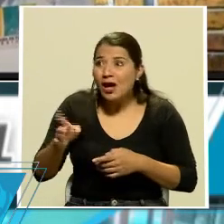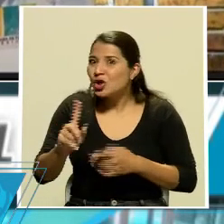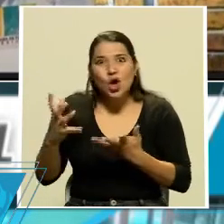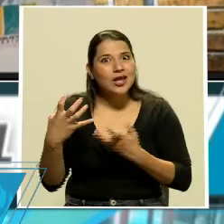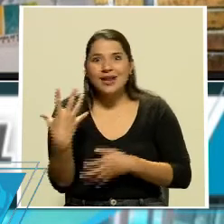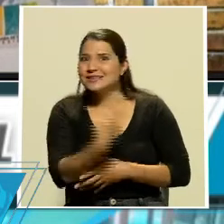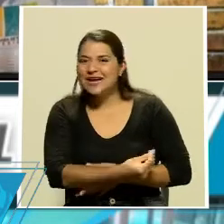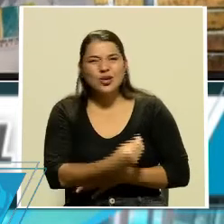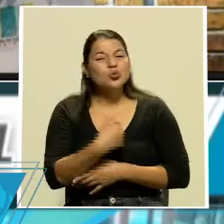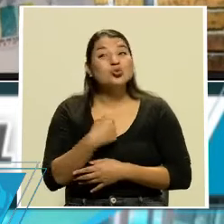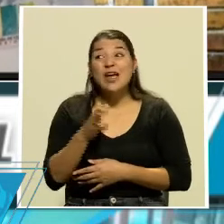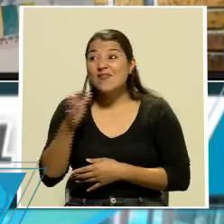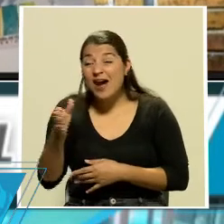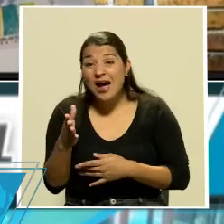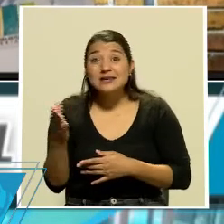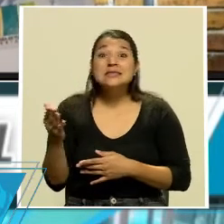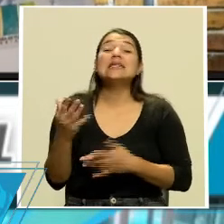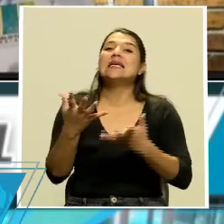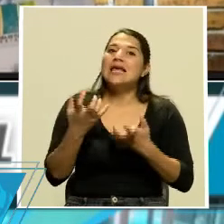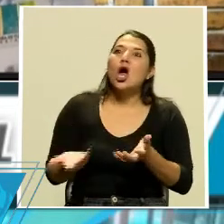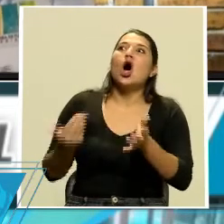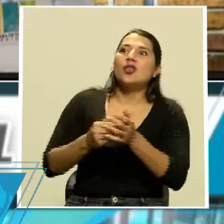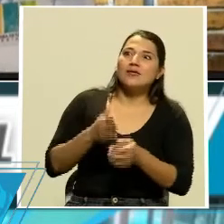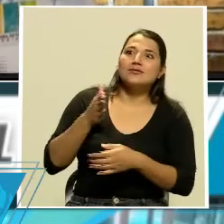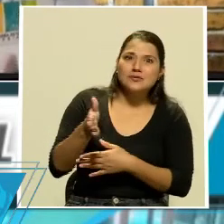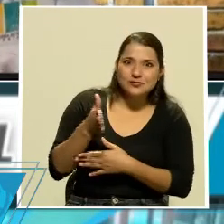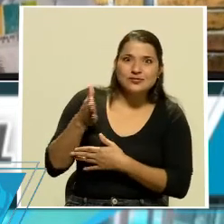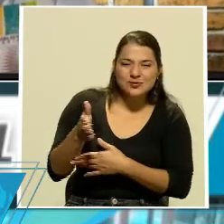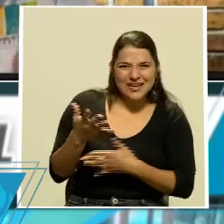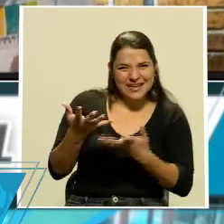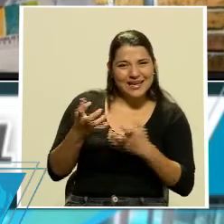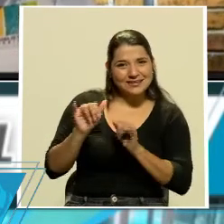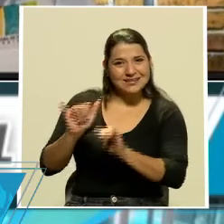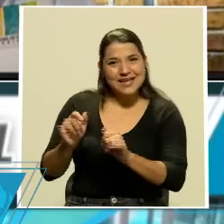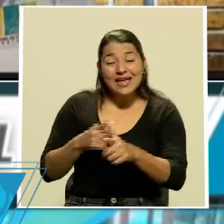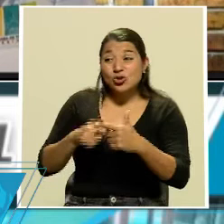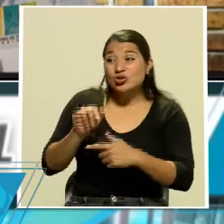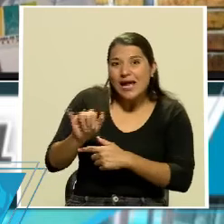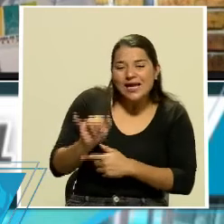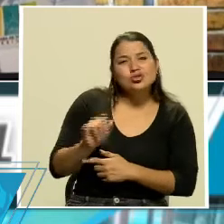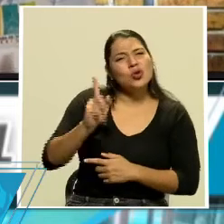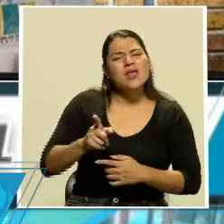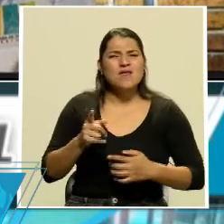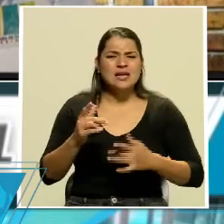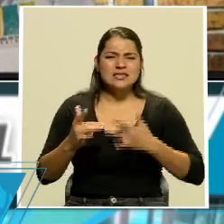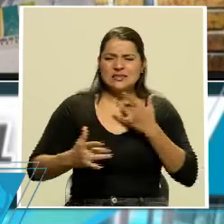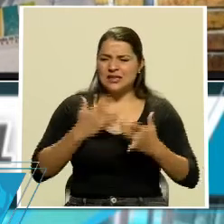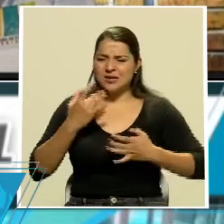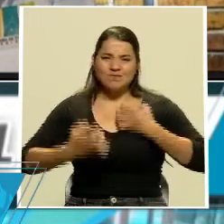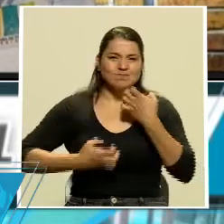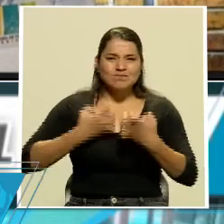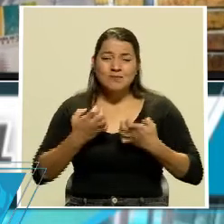Turrialba, usted quiere quedarse en Turrialba. Entonces, creo que todo eso tiene que motivarnos, junto con toda la situación